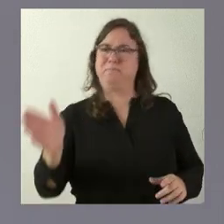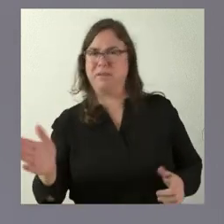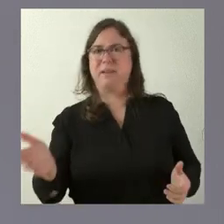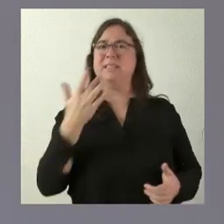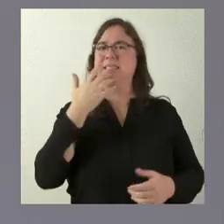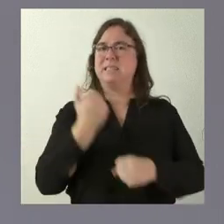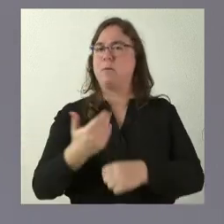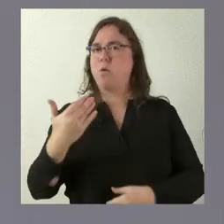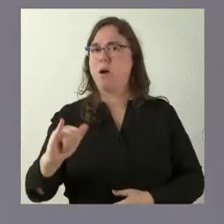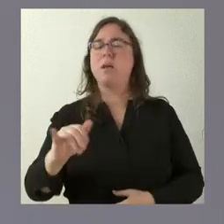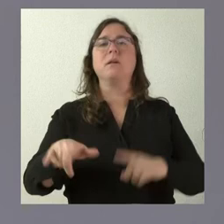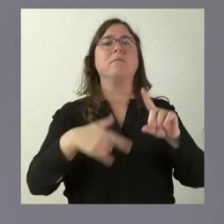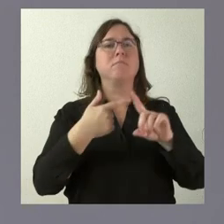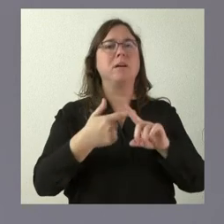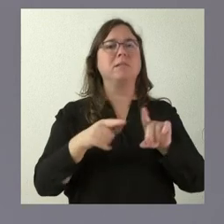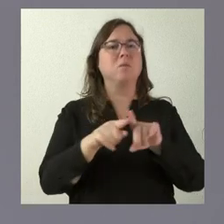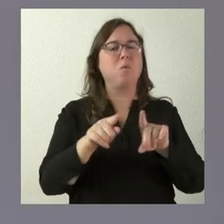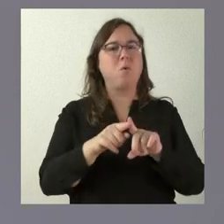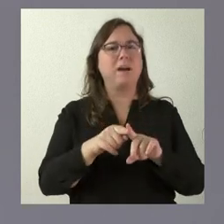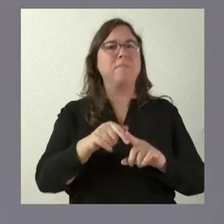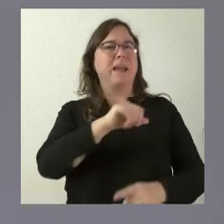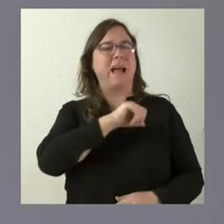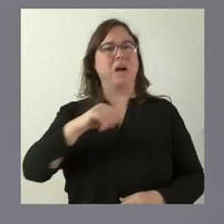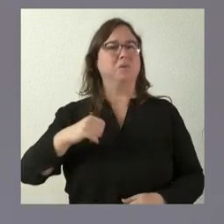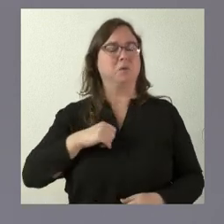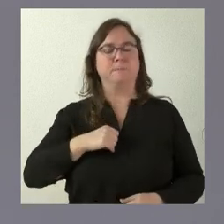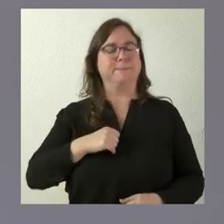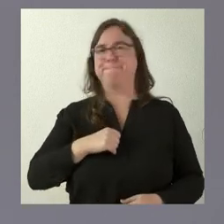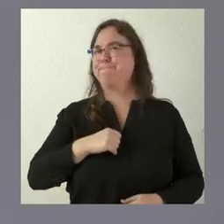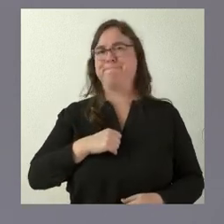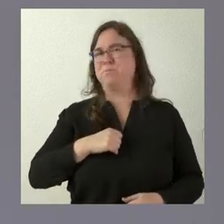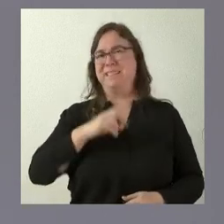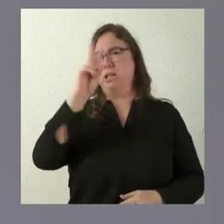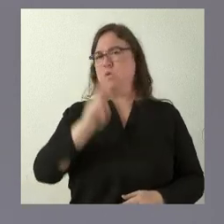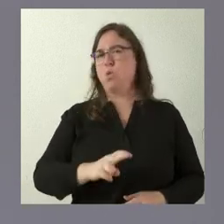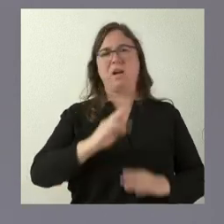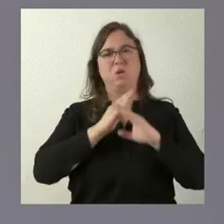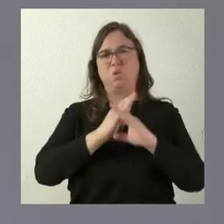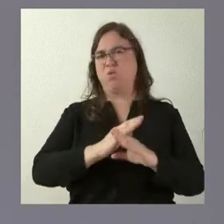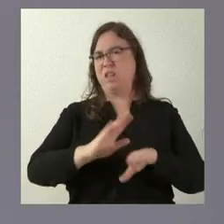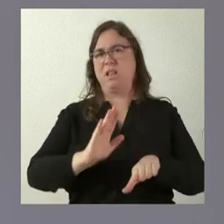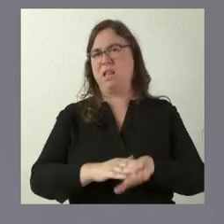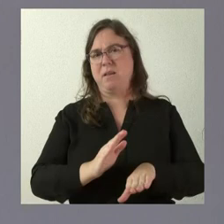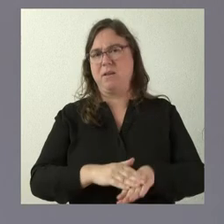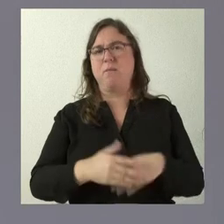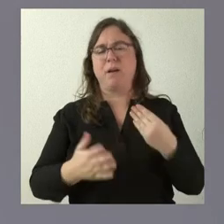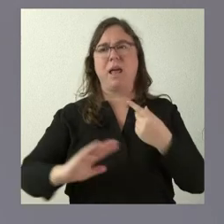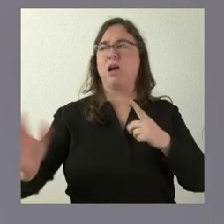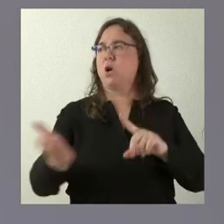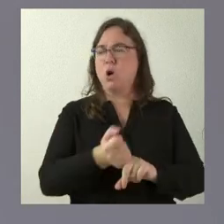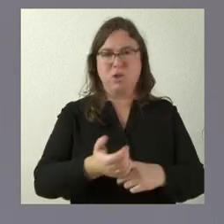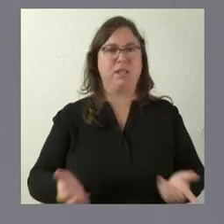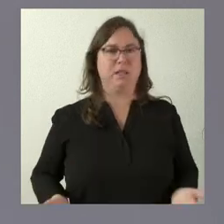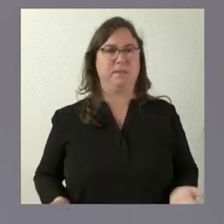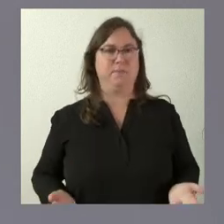y porque además el tratamiento a los autónomos nos parece claramente insuficiente en comparación con lo que se podría conseguir y con lo